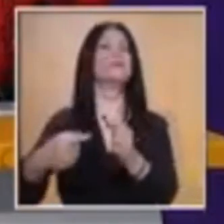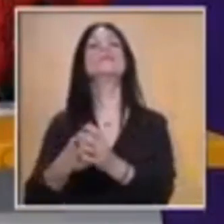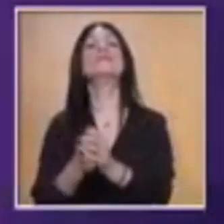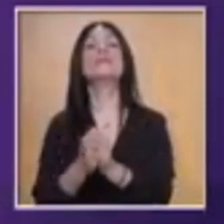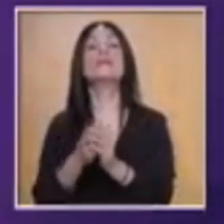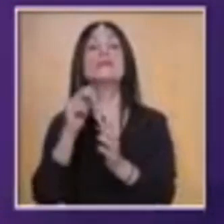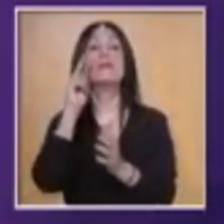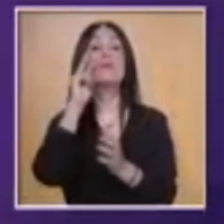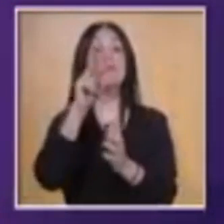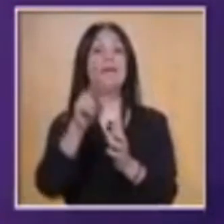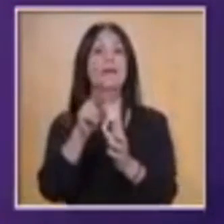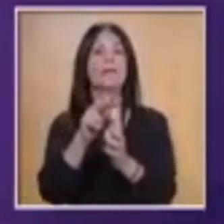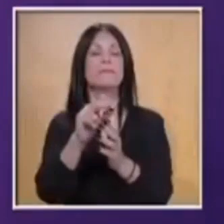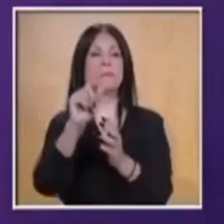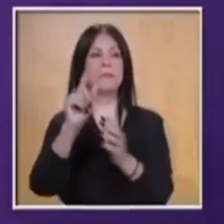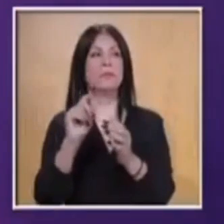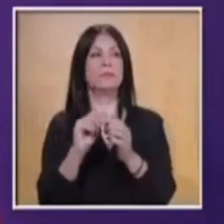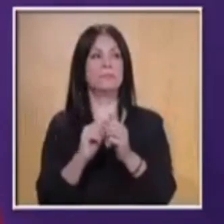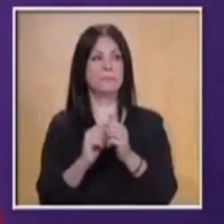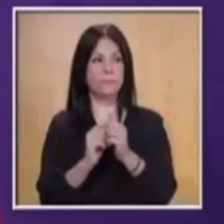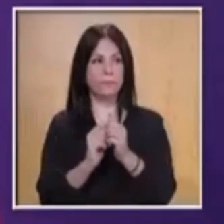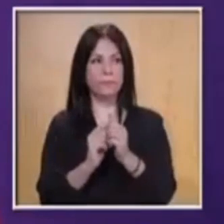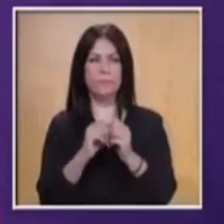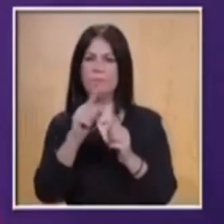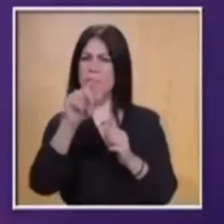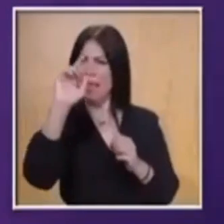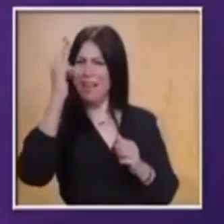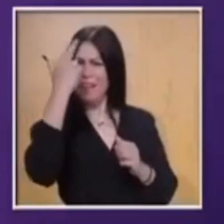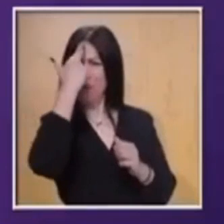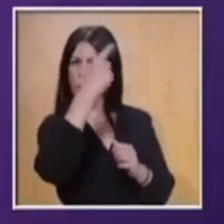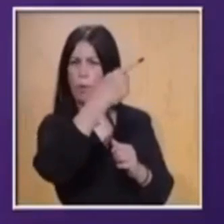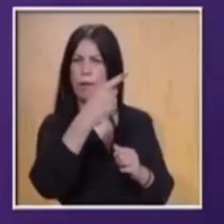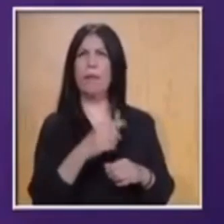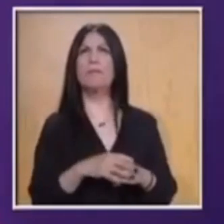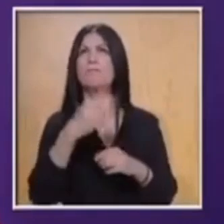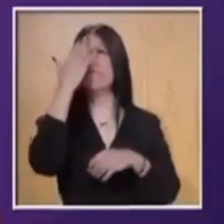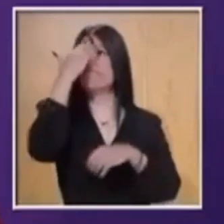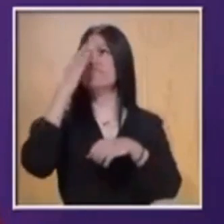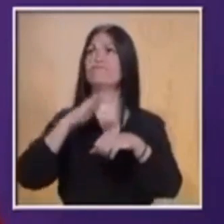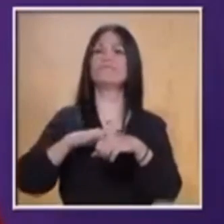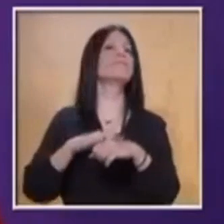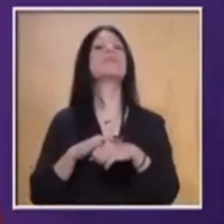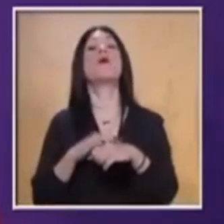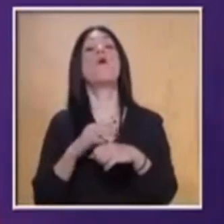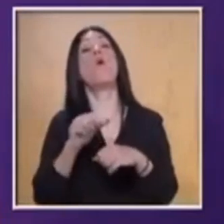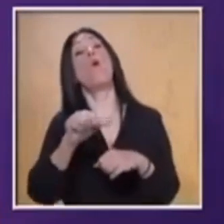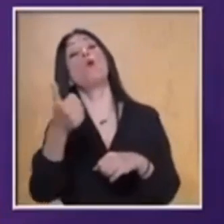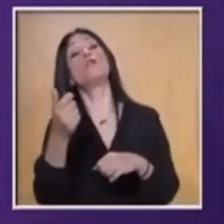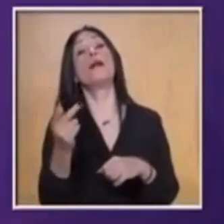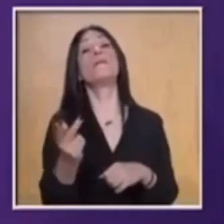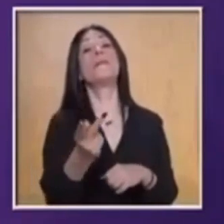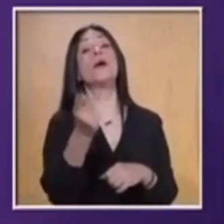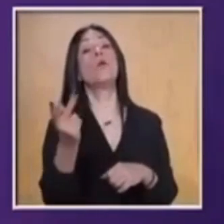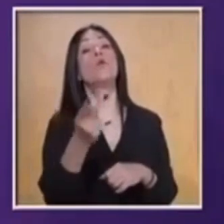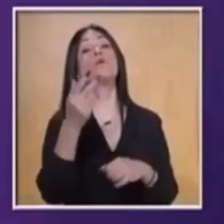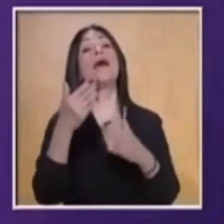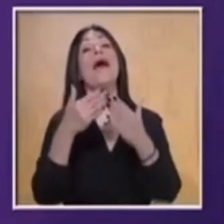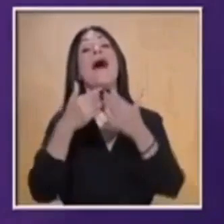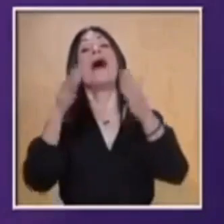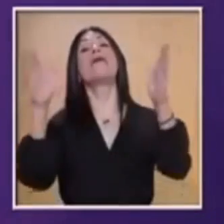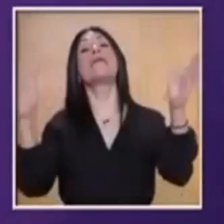ver en el siguiente bloque. Ahorita me estaba acordando, profesor, que una tipo de pregunta abierta es